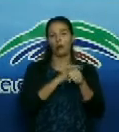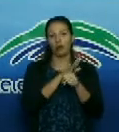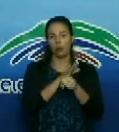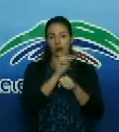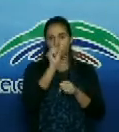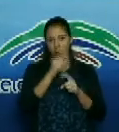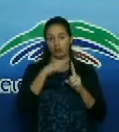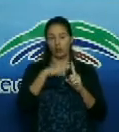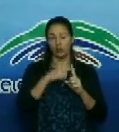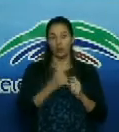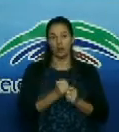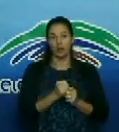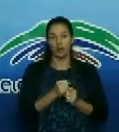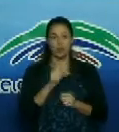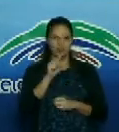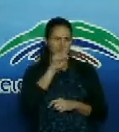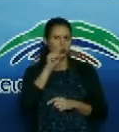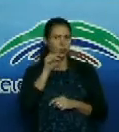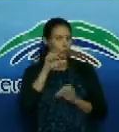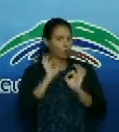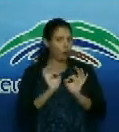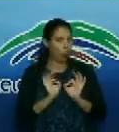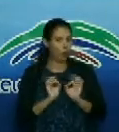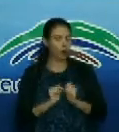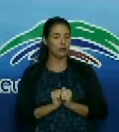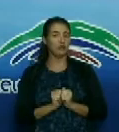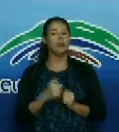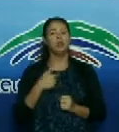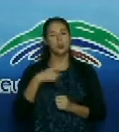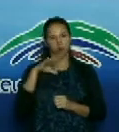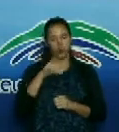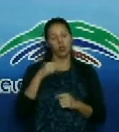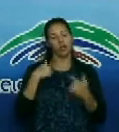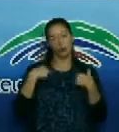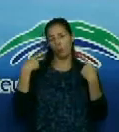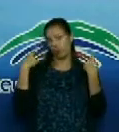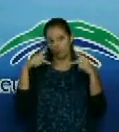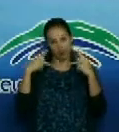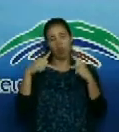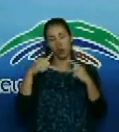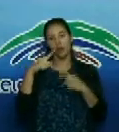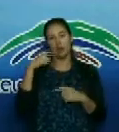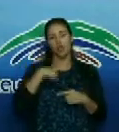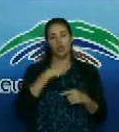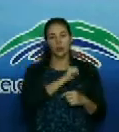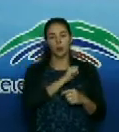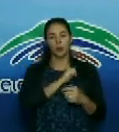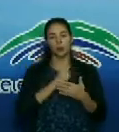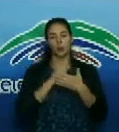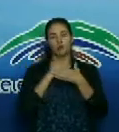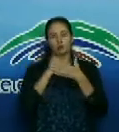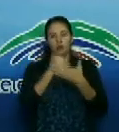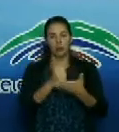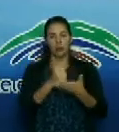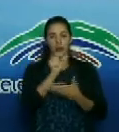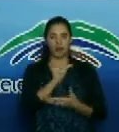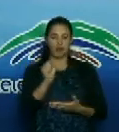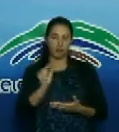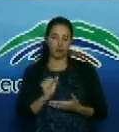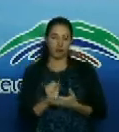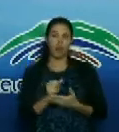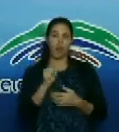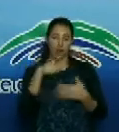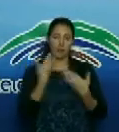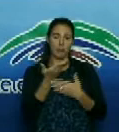perfectamente segura porque en primer lugar soy una profesional y tengo que dar el apoyo además fue algo que se nos pidió y